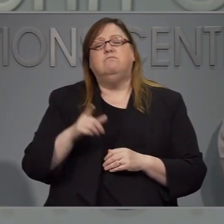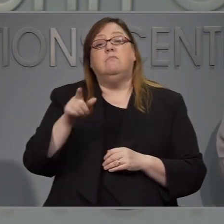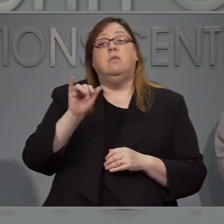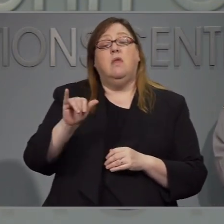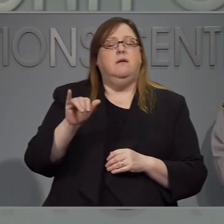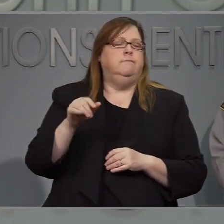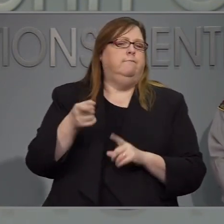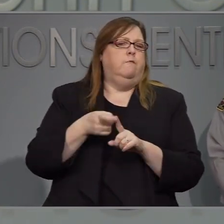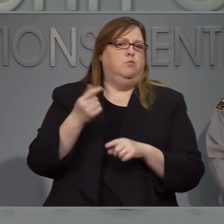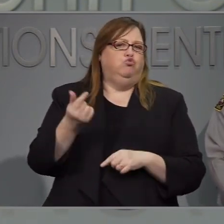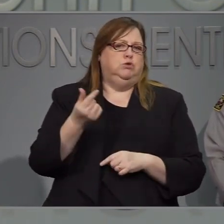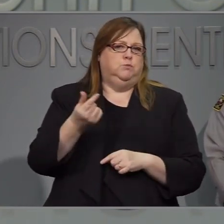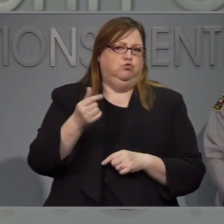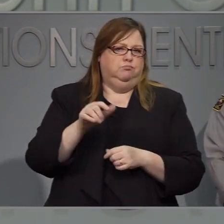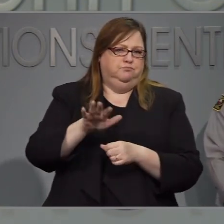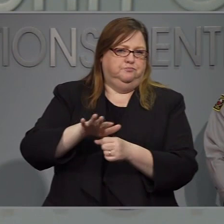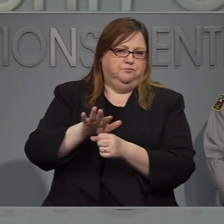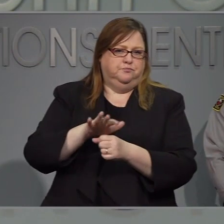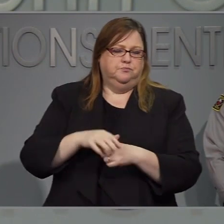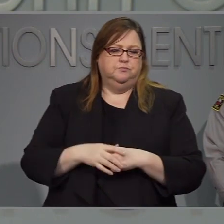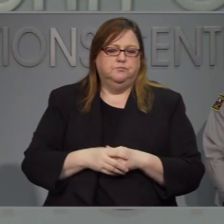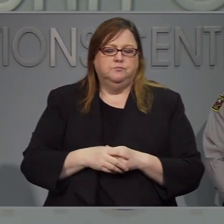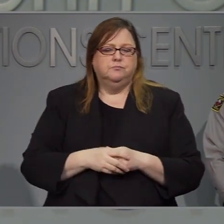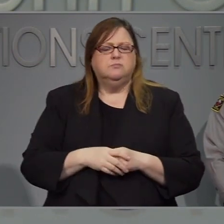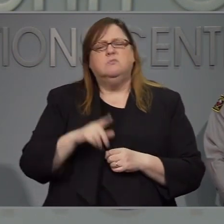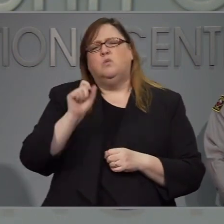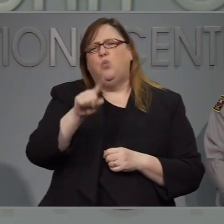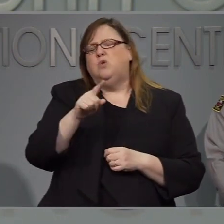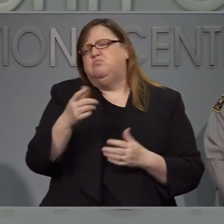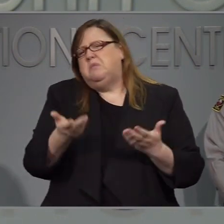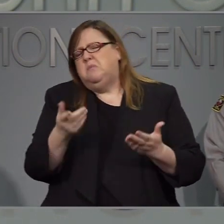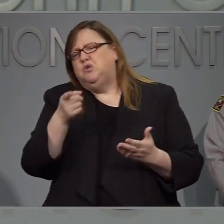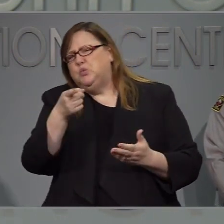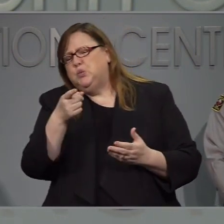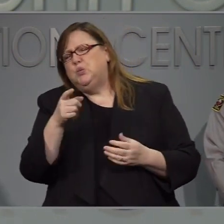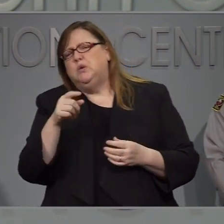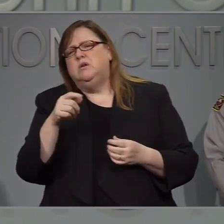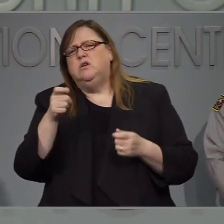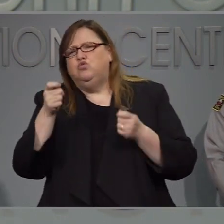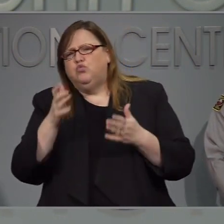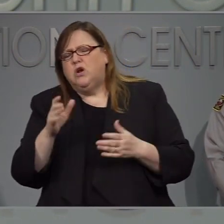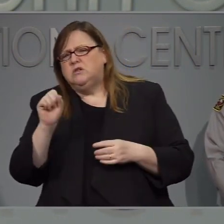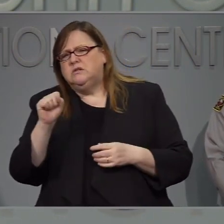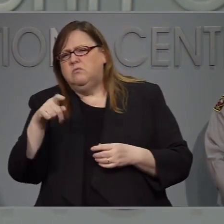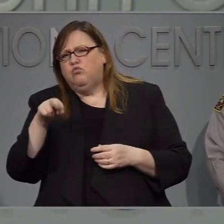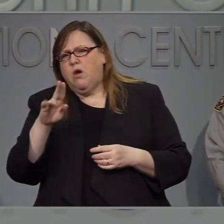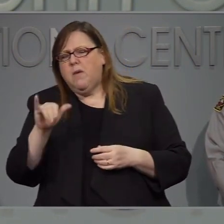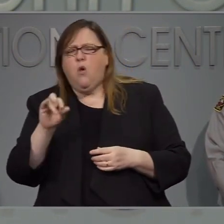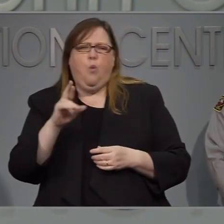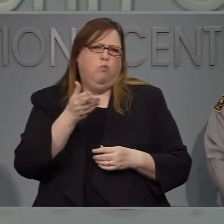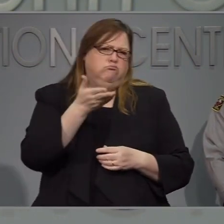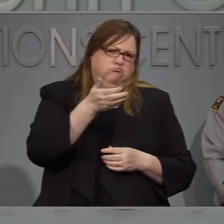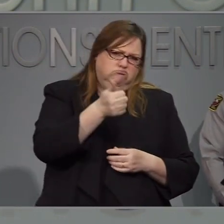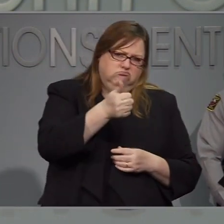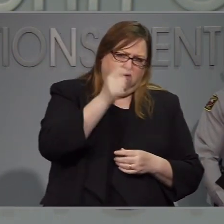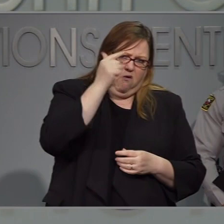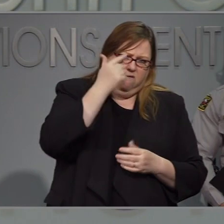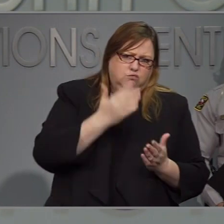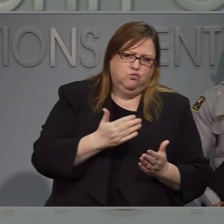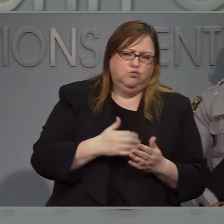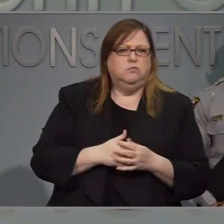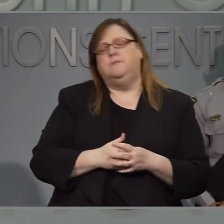En Grisburg. Esta pregunta es para usted. por el de T.S.P.P. En cuanto